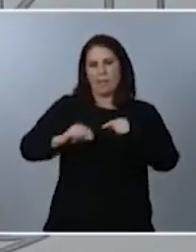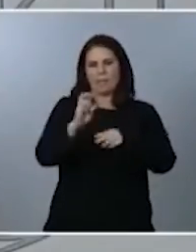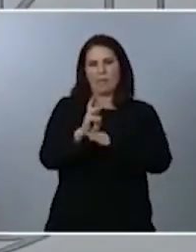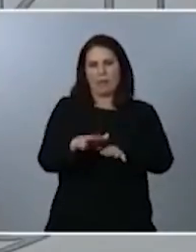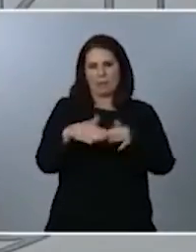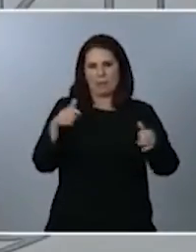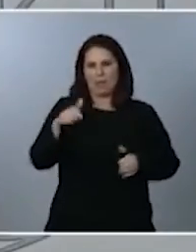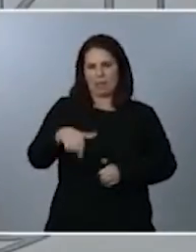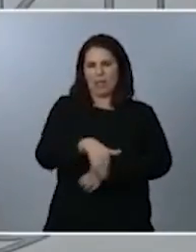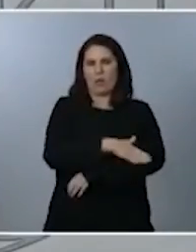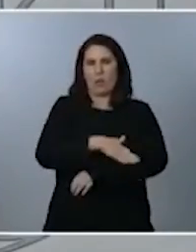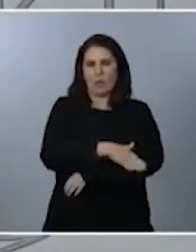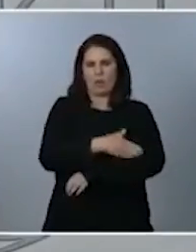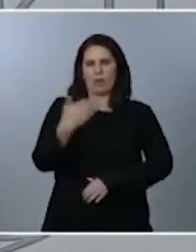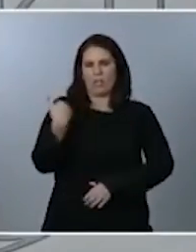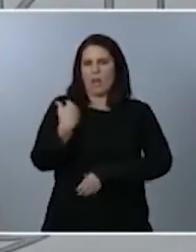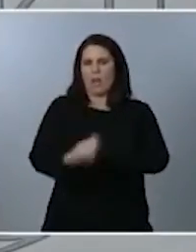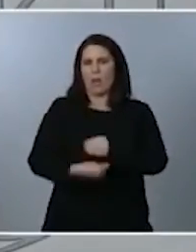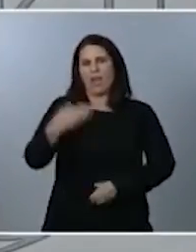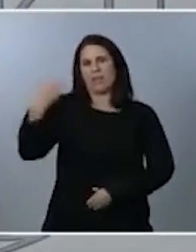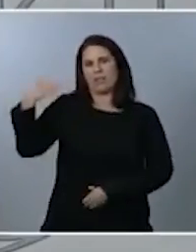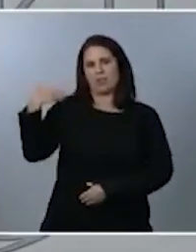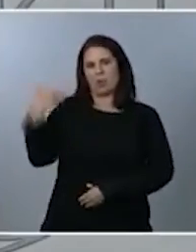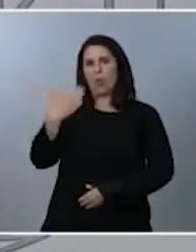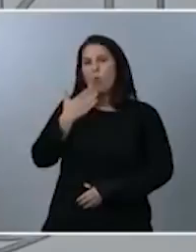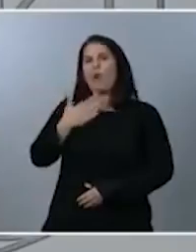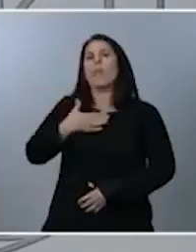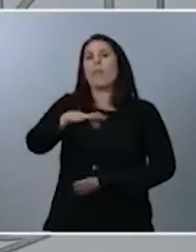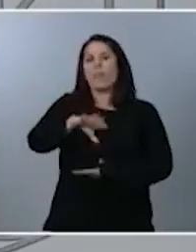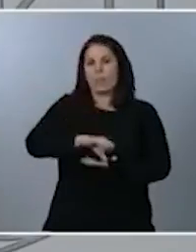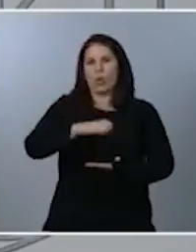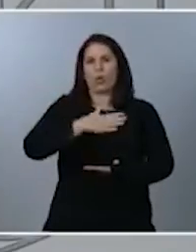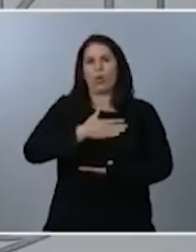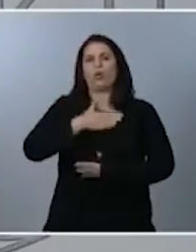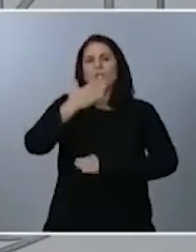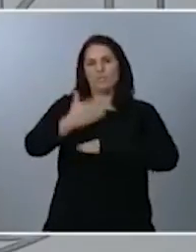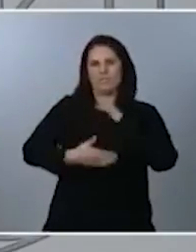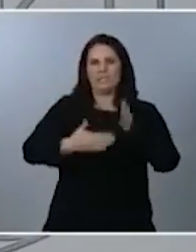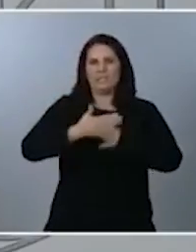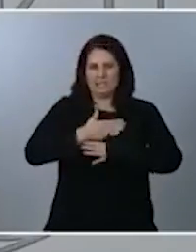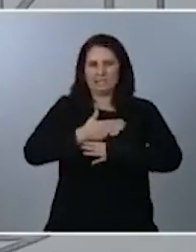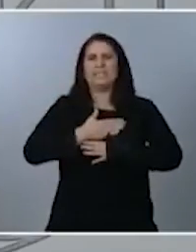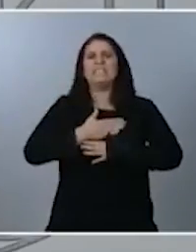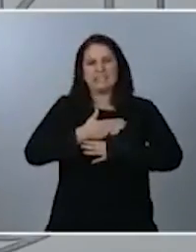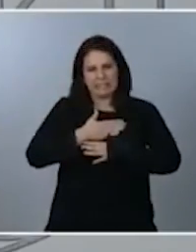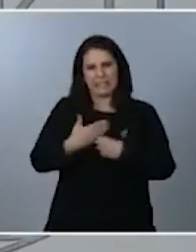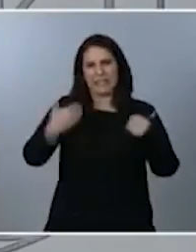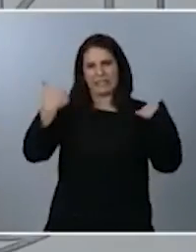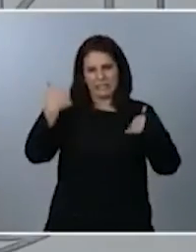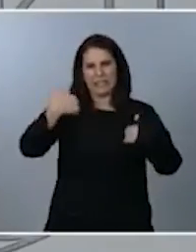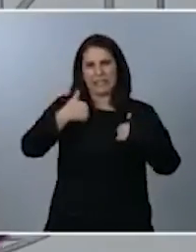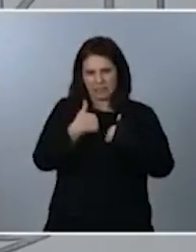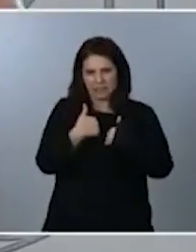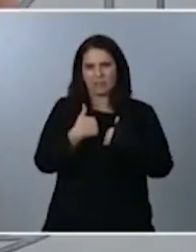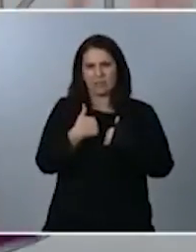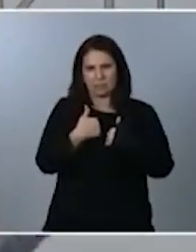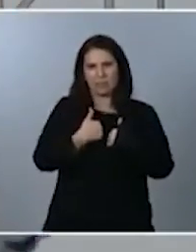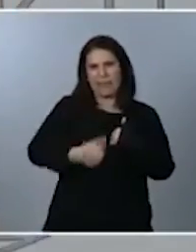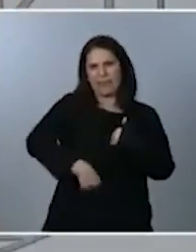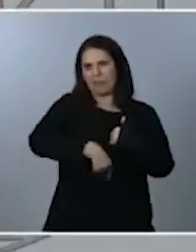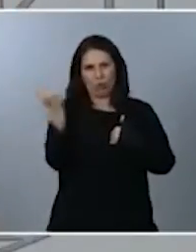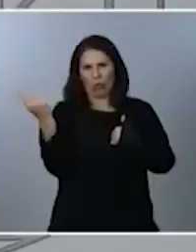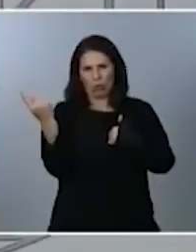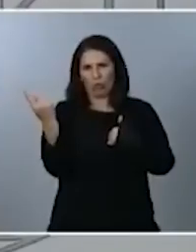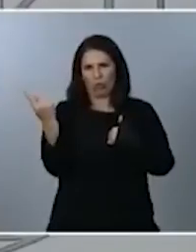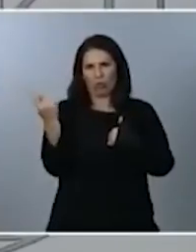ha sometido cuando el sí dictaba la restricción de las libertades de movimiento que aparecían en previos